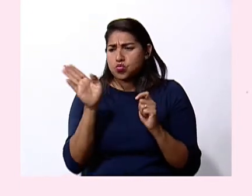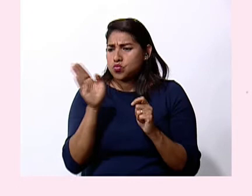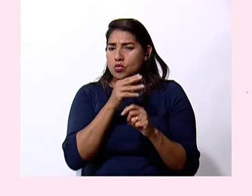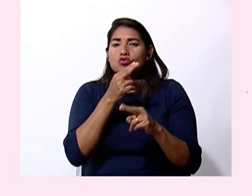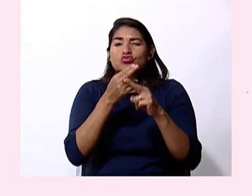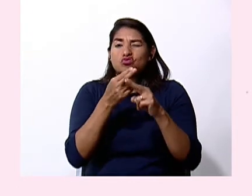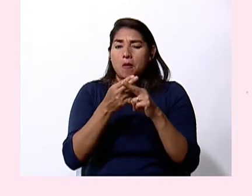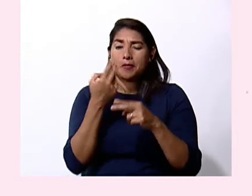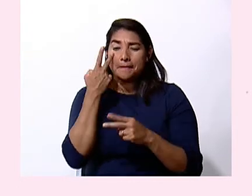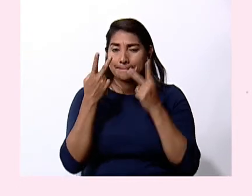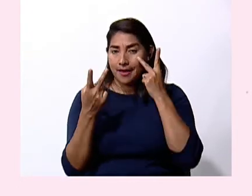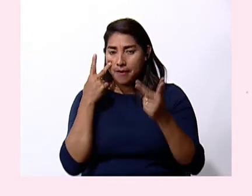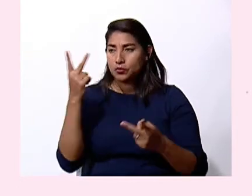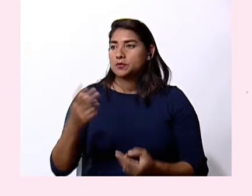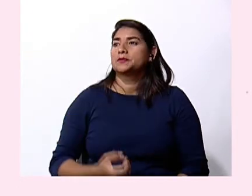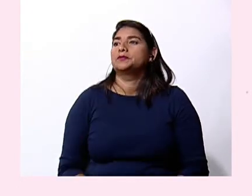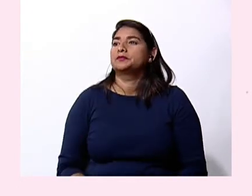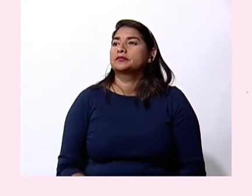nombres